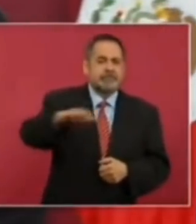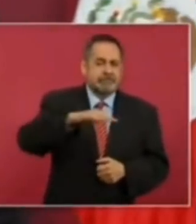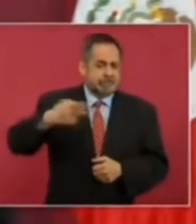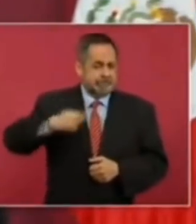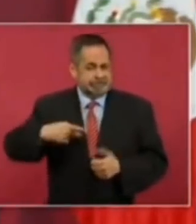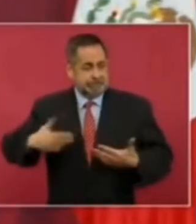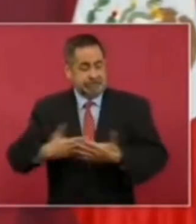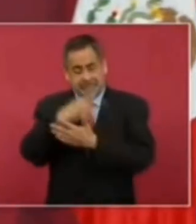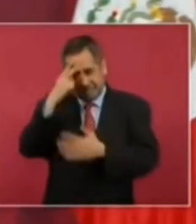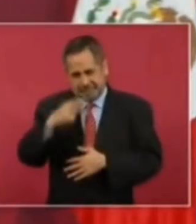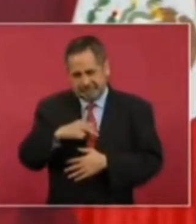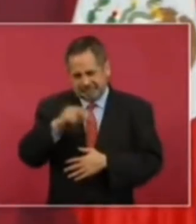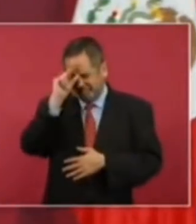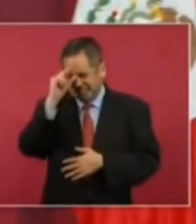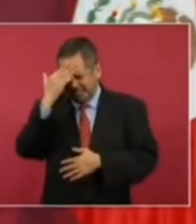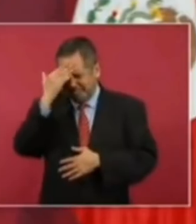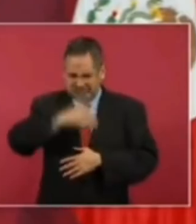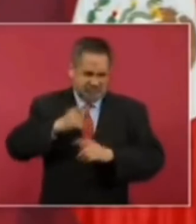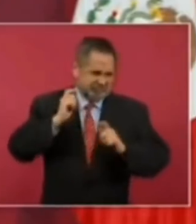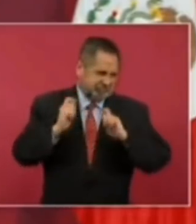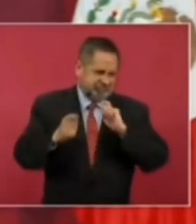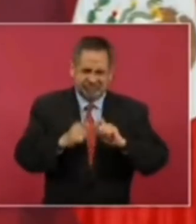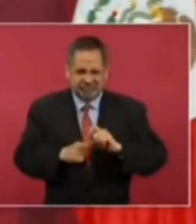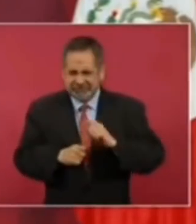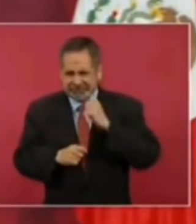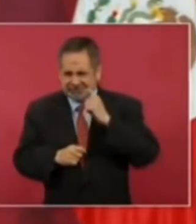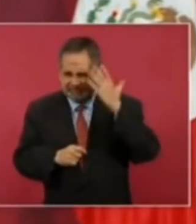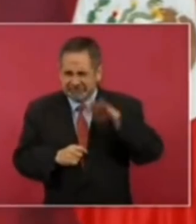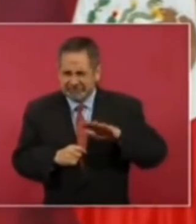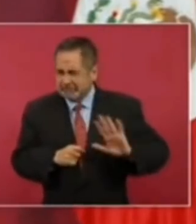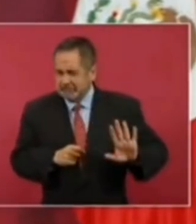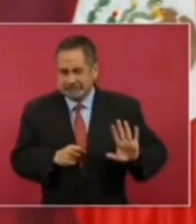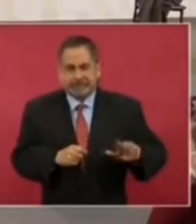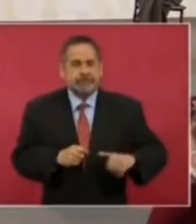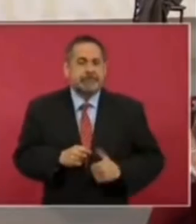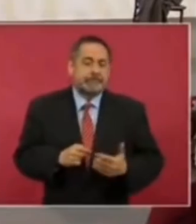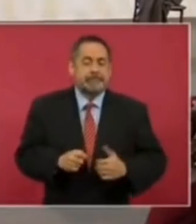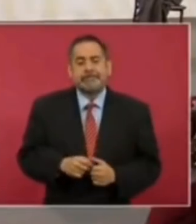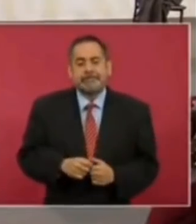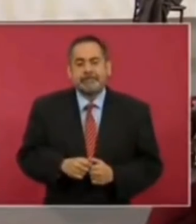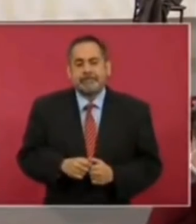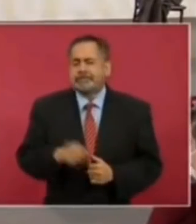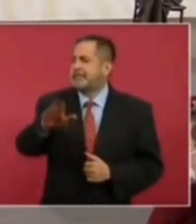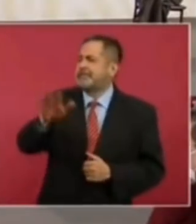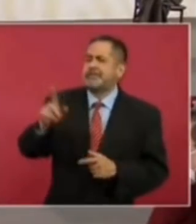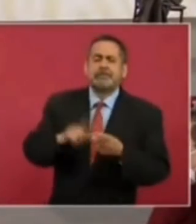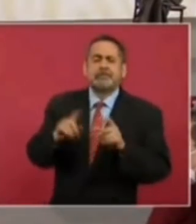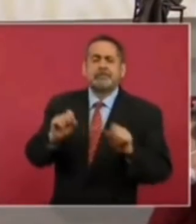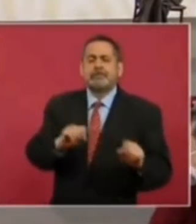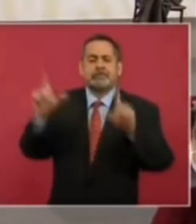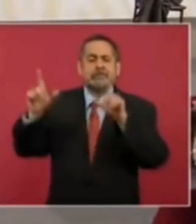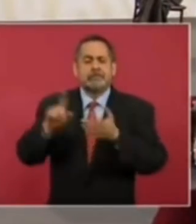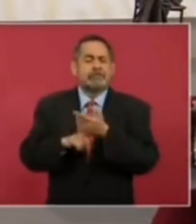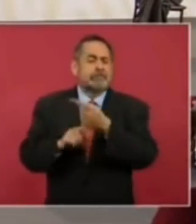Pero lo que no dijo la conductora que sus jefes le pidieron al presidente López Obrador que protegiera su